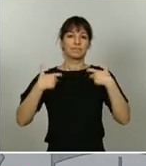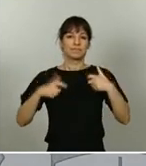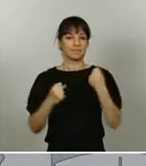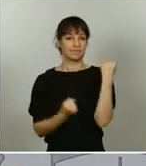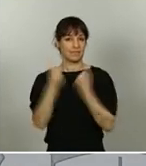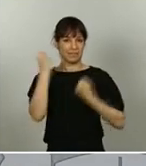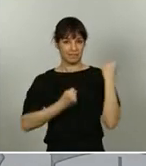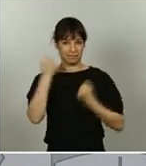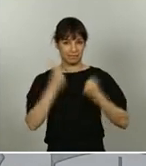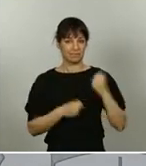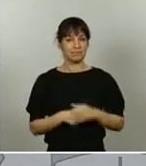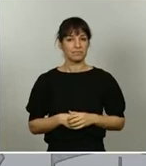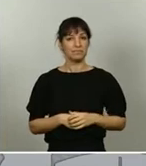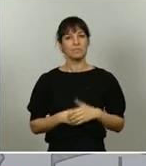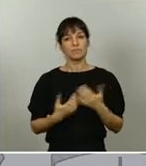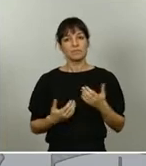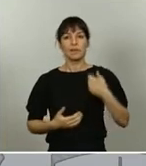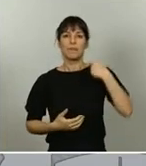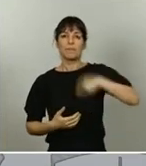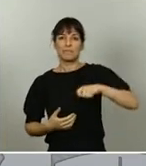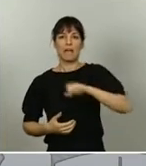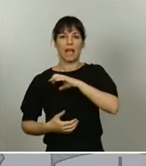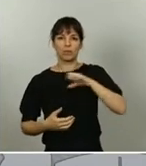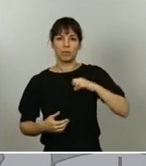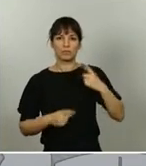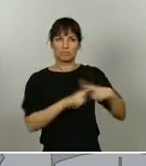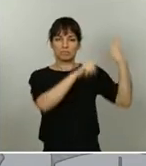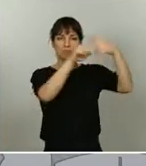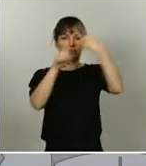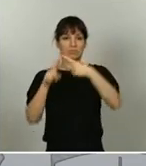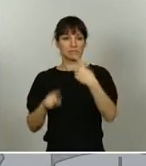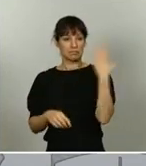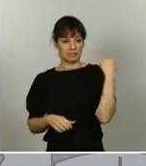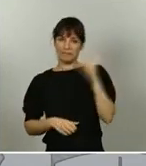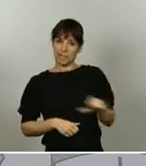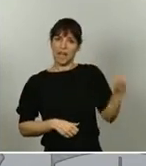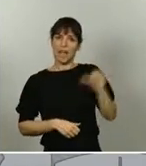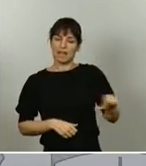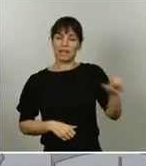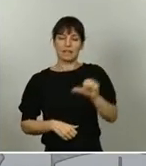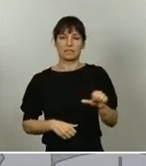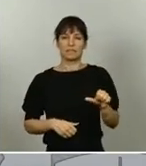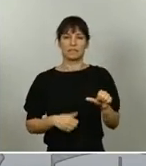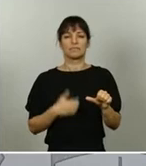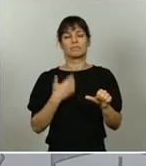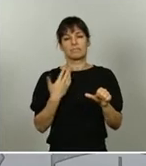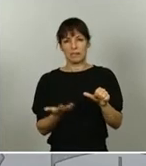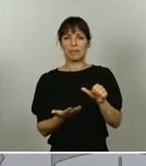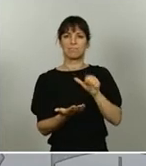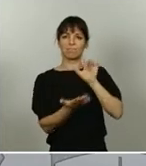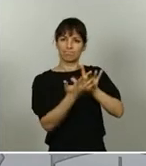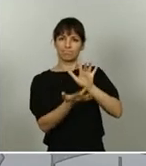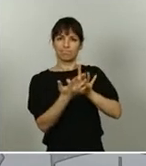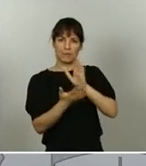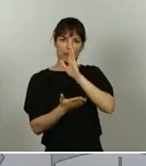ha habido distintos presidentes y presidentas autonómicos que a lo largo de estas semanas, también en una interlocución que hemos tenido directa con el sector